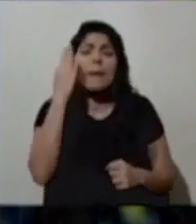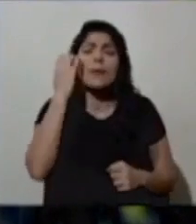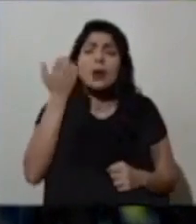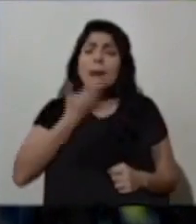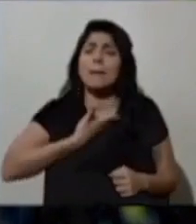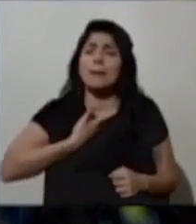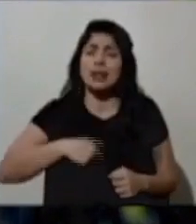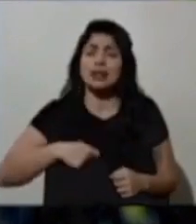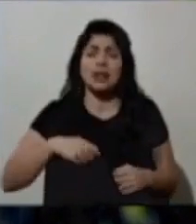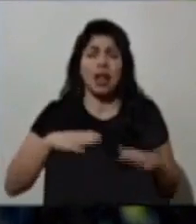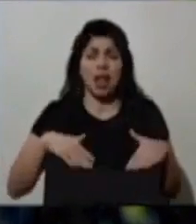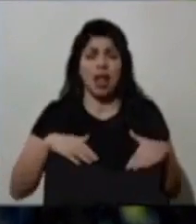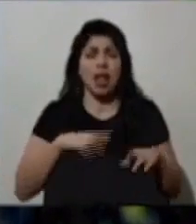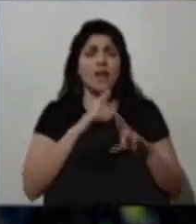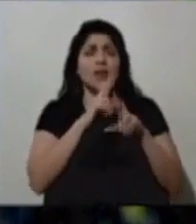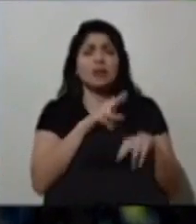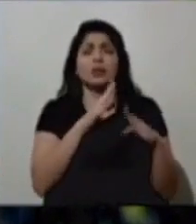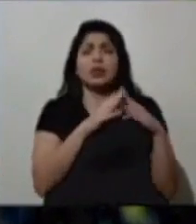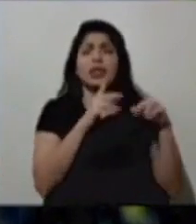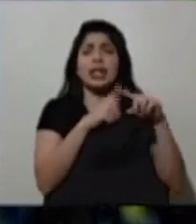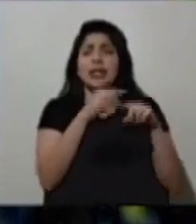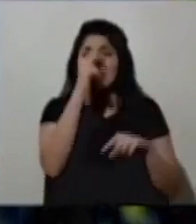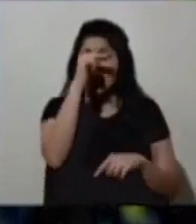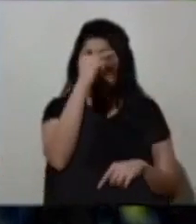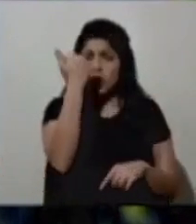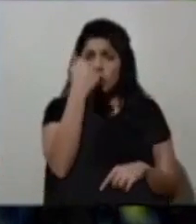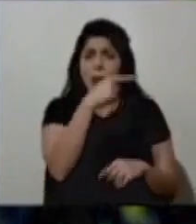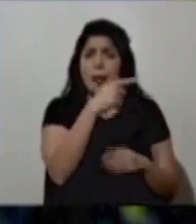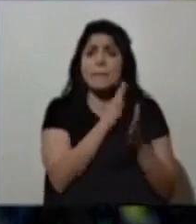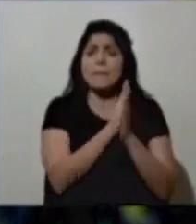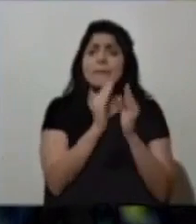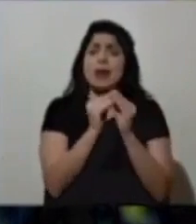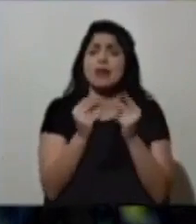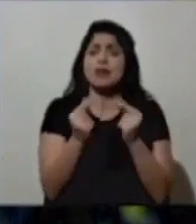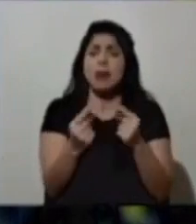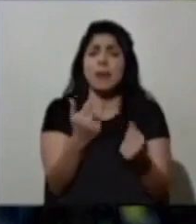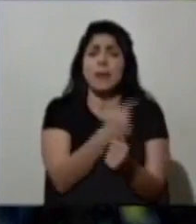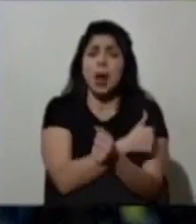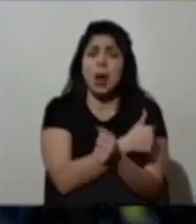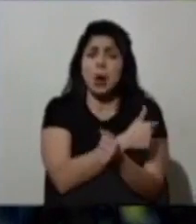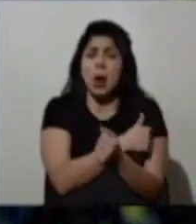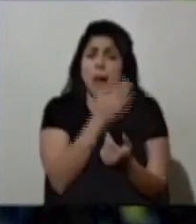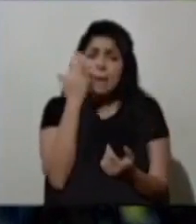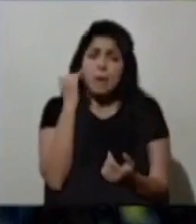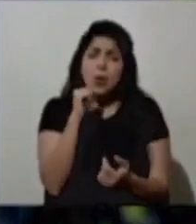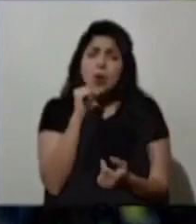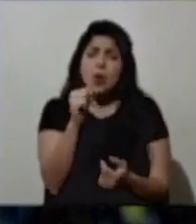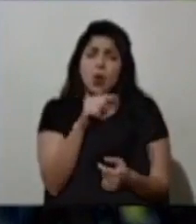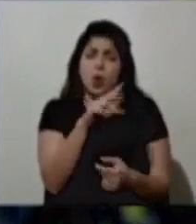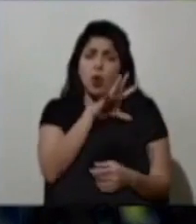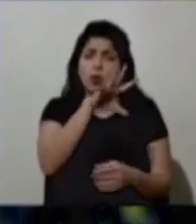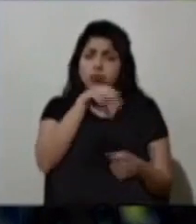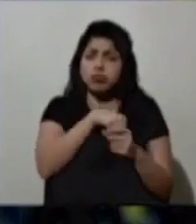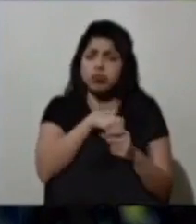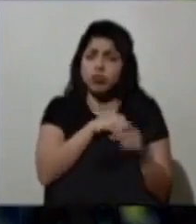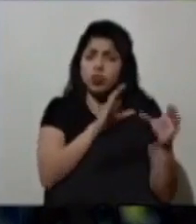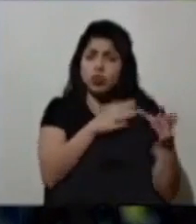no le ha respondido a la Iglesia Católica sobre agilizar la vacunación. ¿Por qué no se han integrado los sectores?